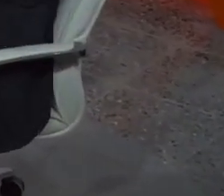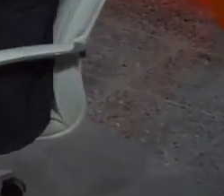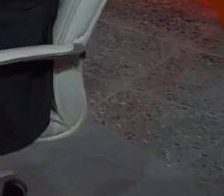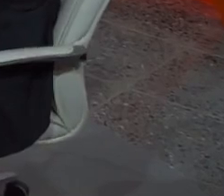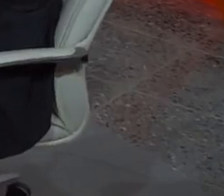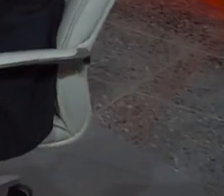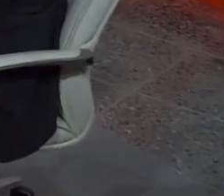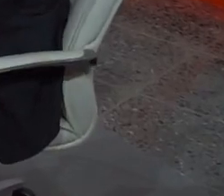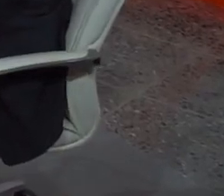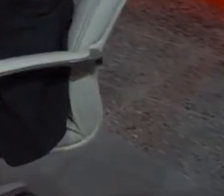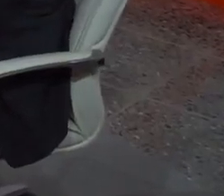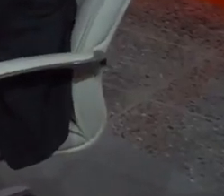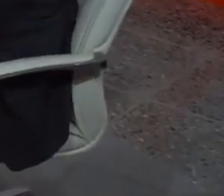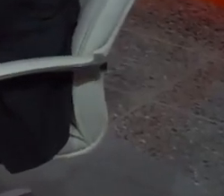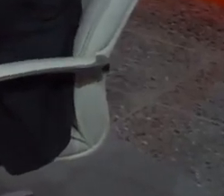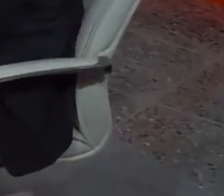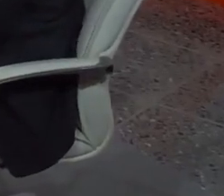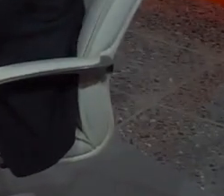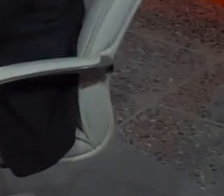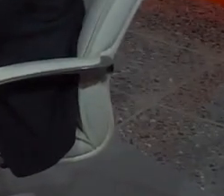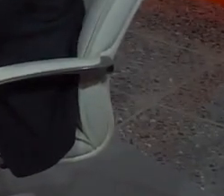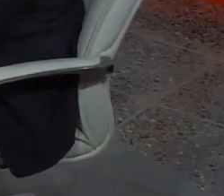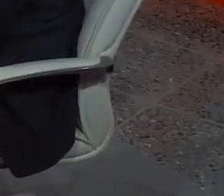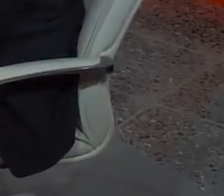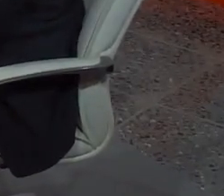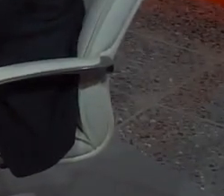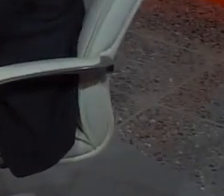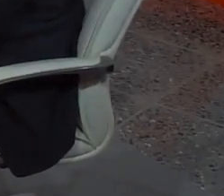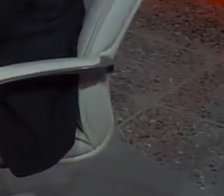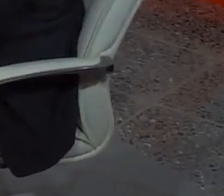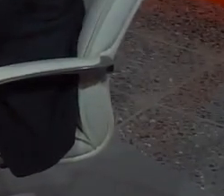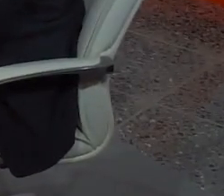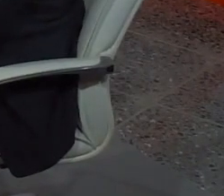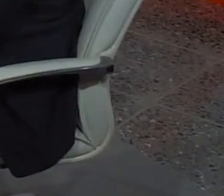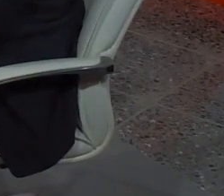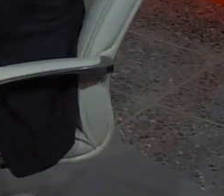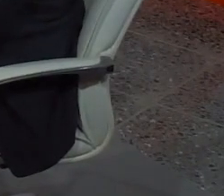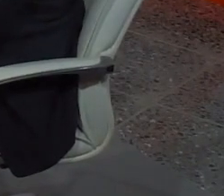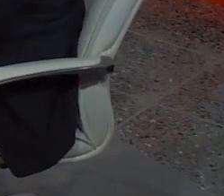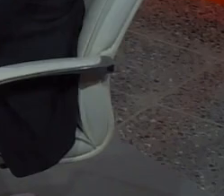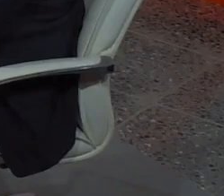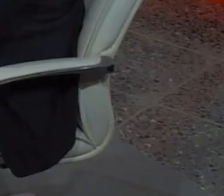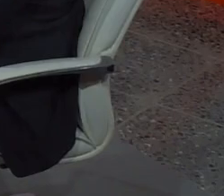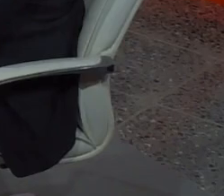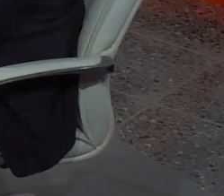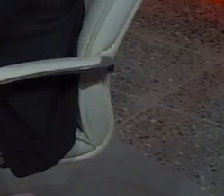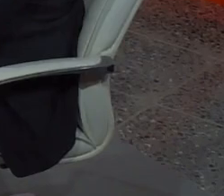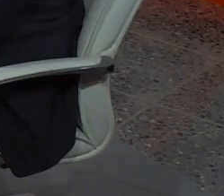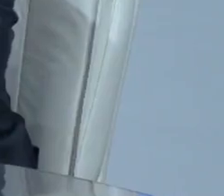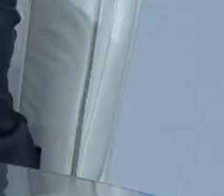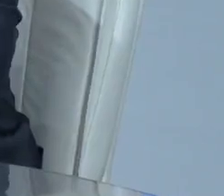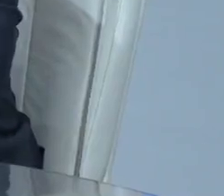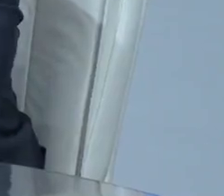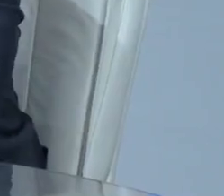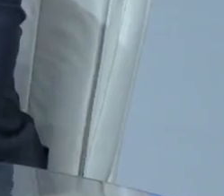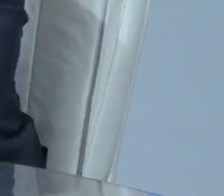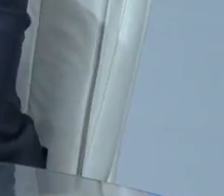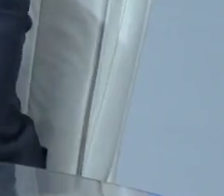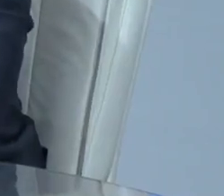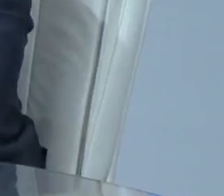la teleaudiencia de nuestro país, en esta fecha de efeméride tan significativa,